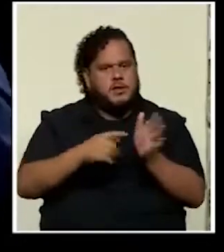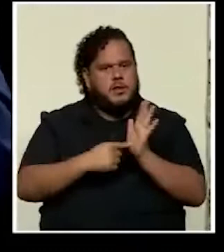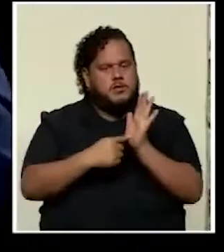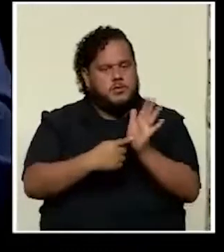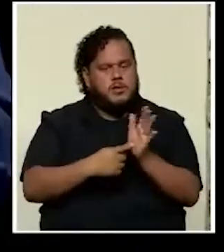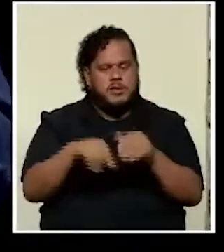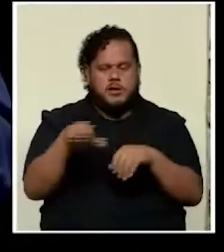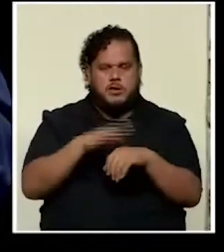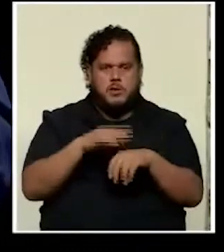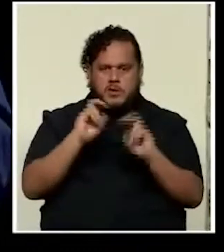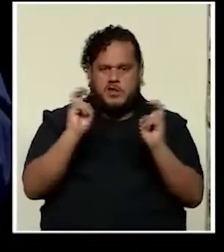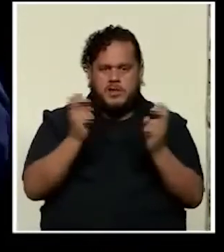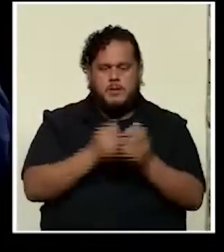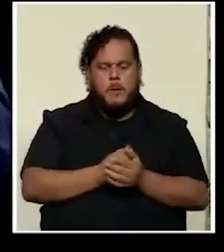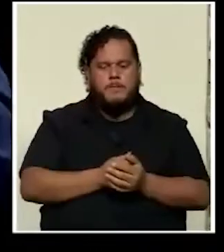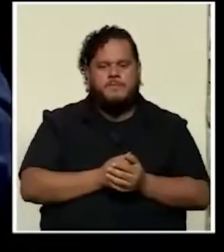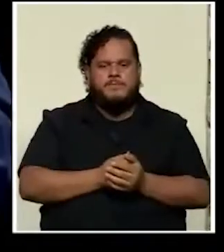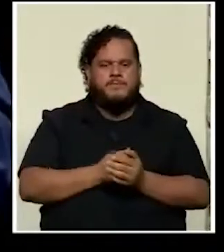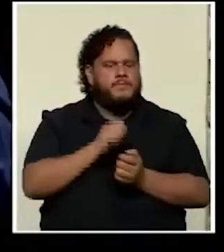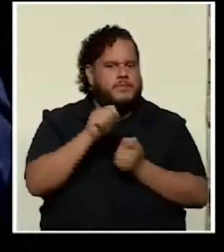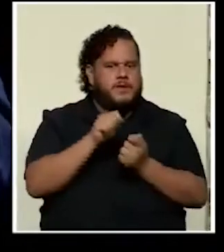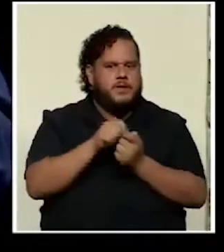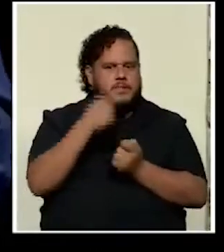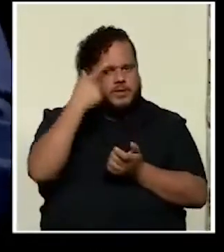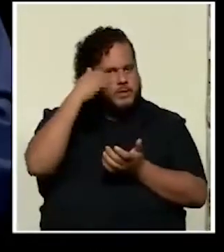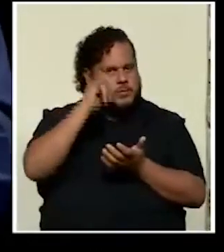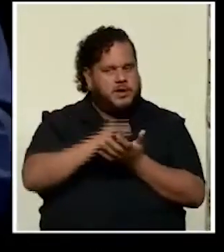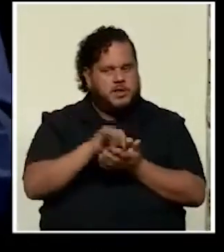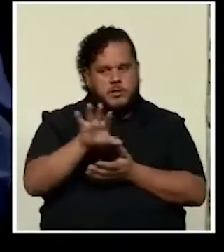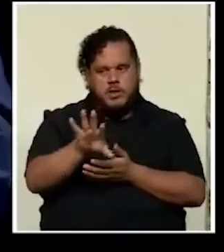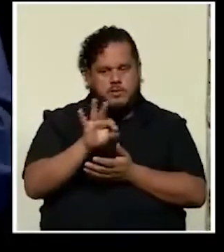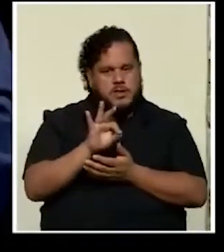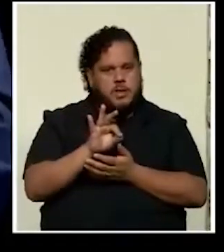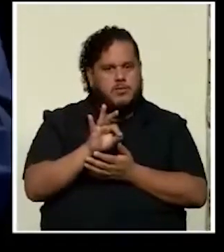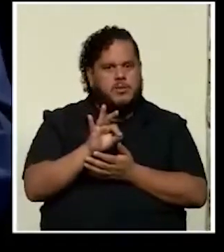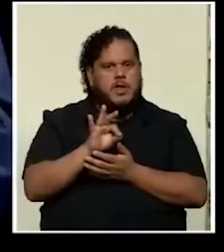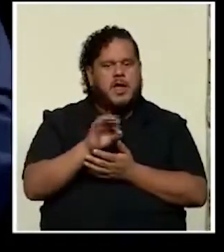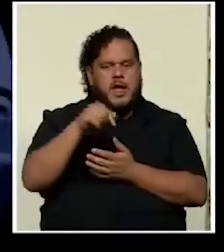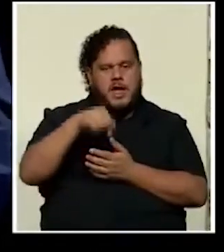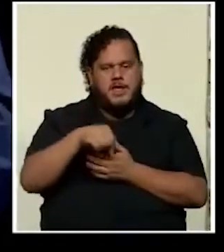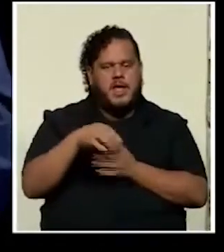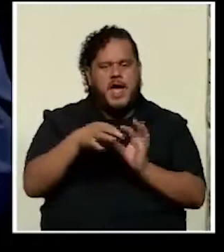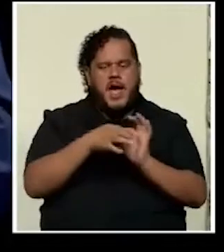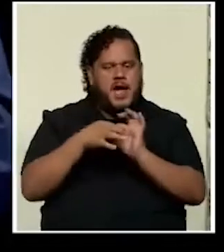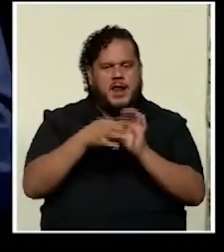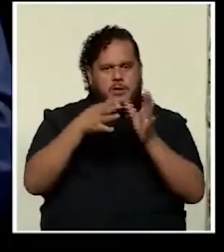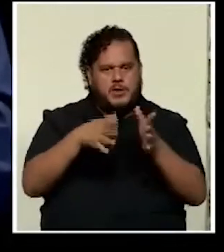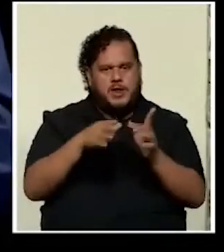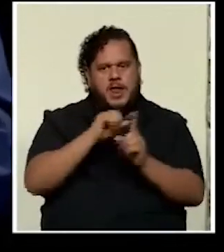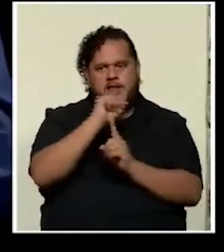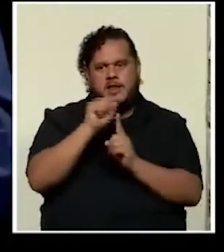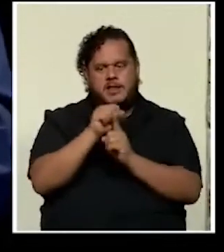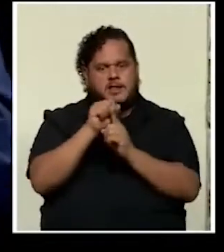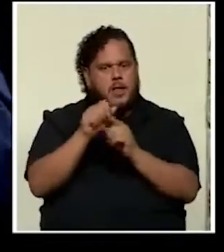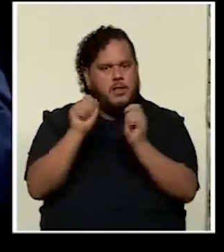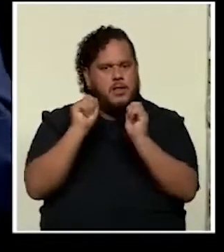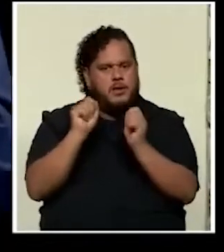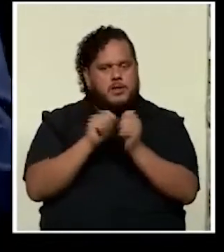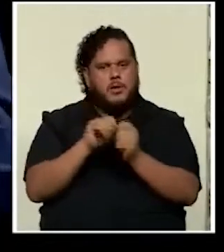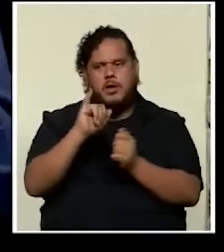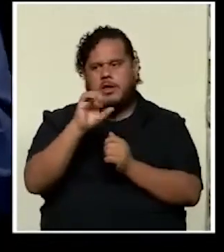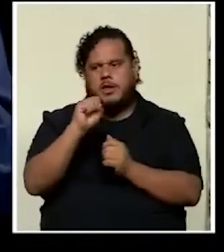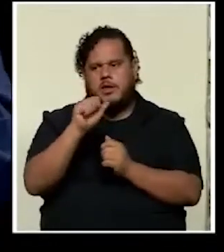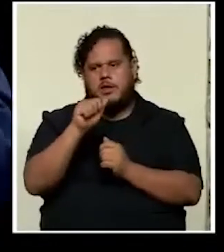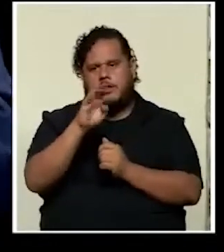sobre el tema precisamente por eso invitamos al set a la coordinadora del estado de la educación doña